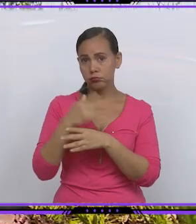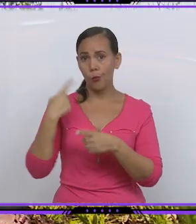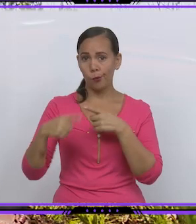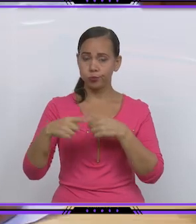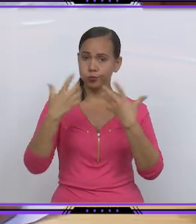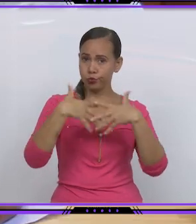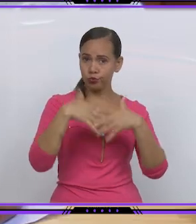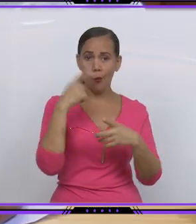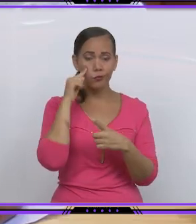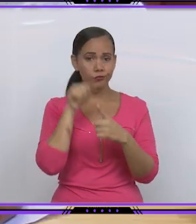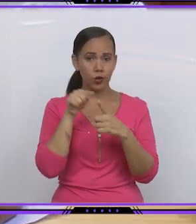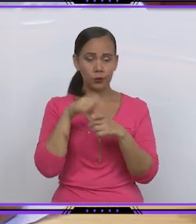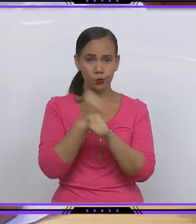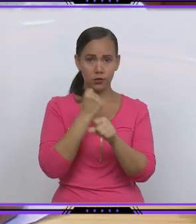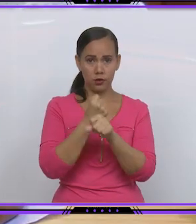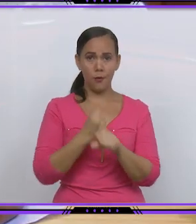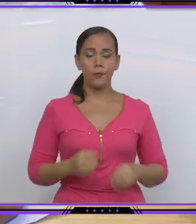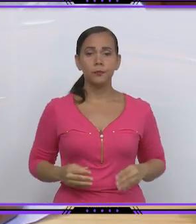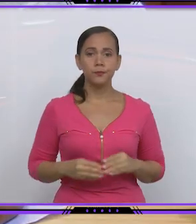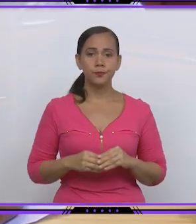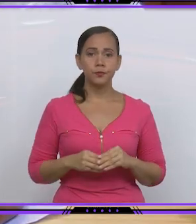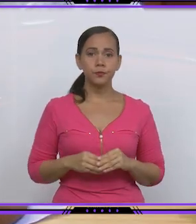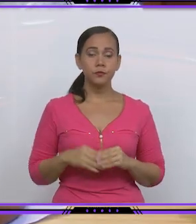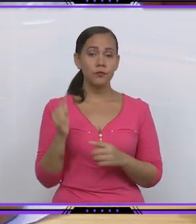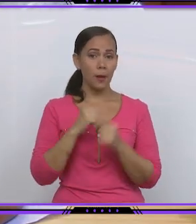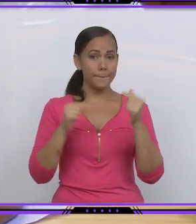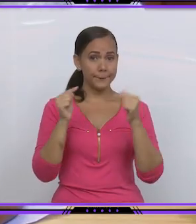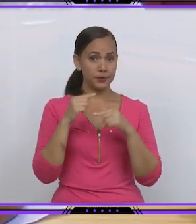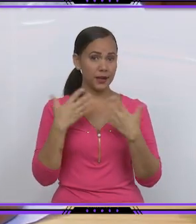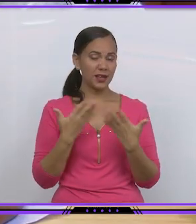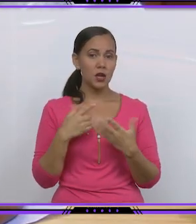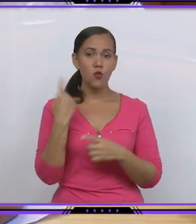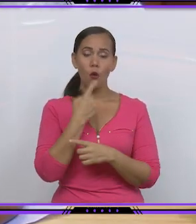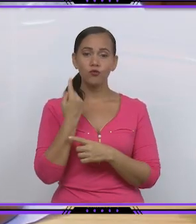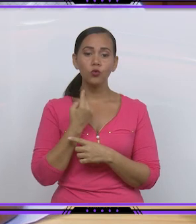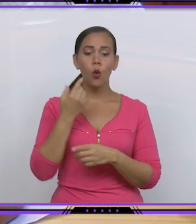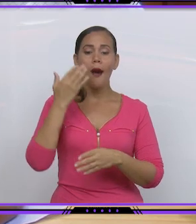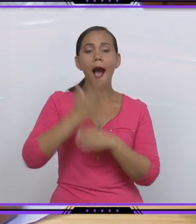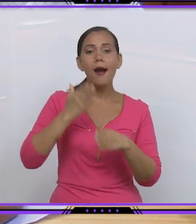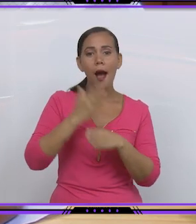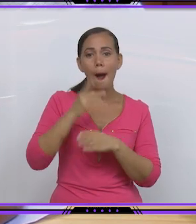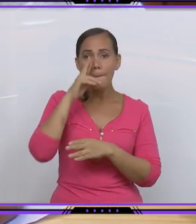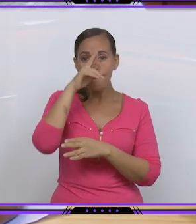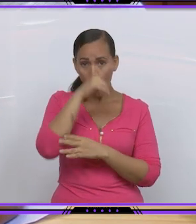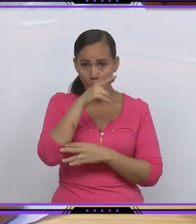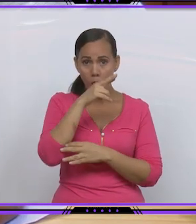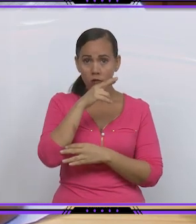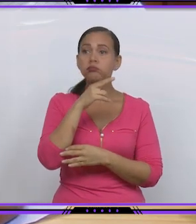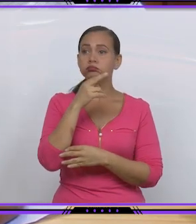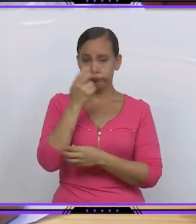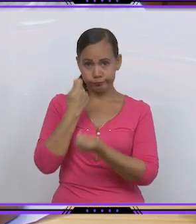productivas. Los principales logros han sido las más de 680 toneladas de jabón para la exportación, que se han logrado. Se han